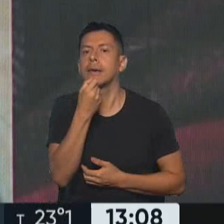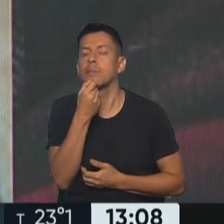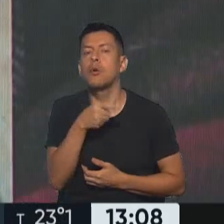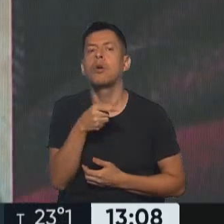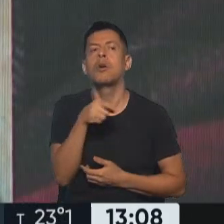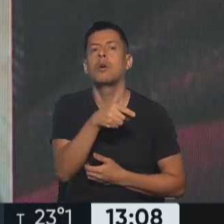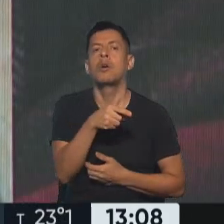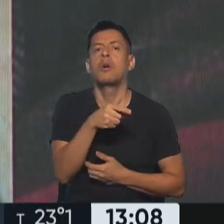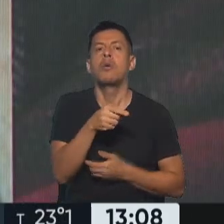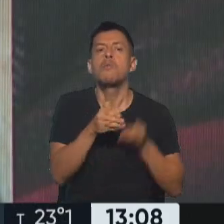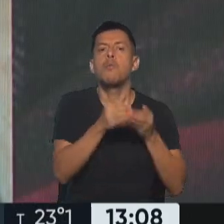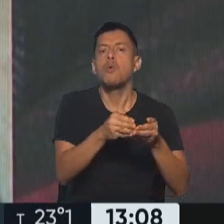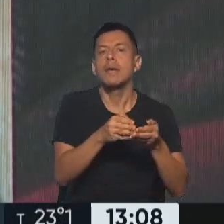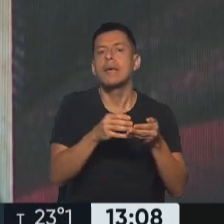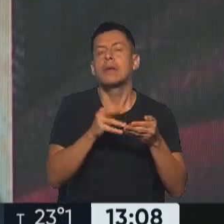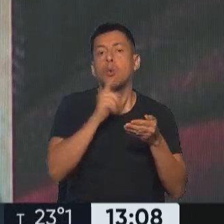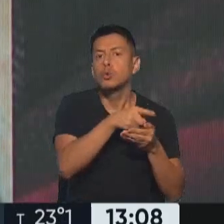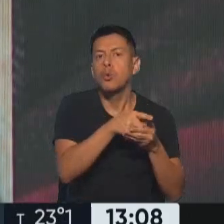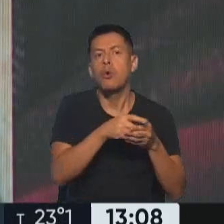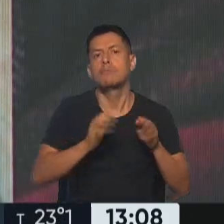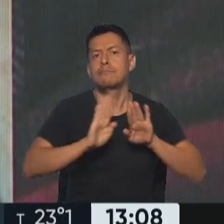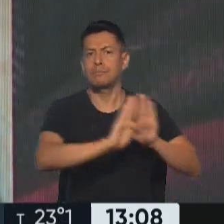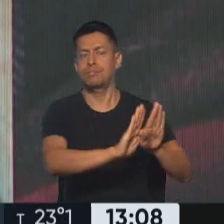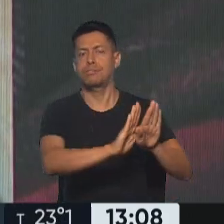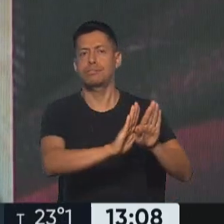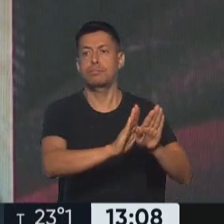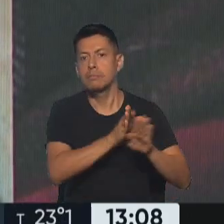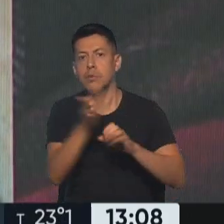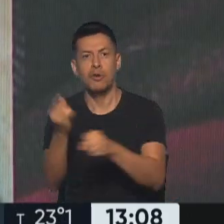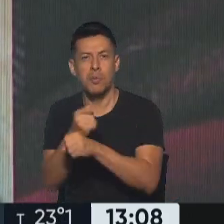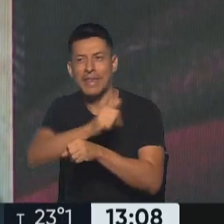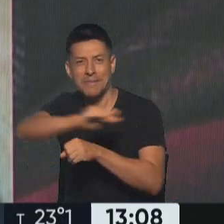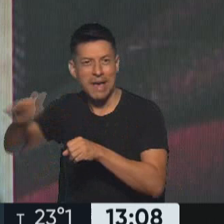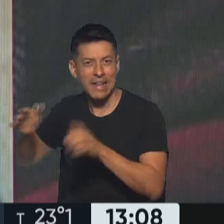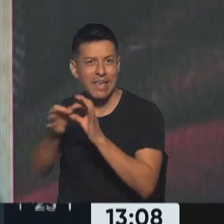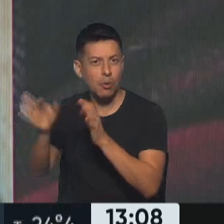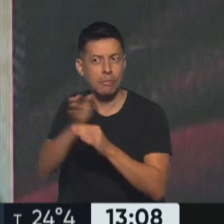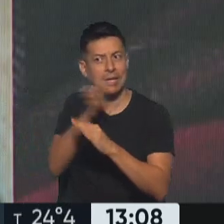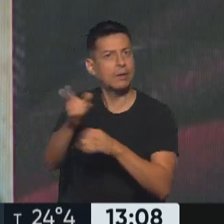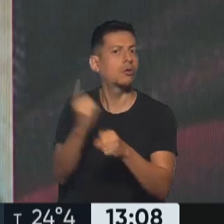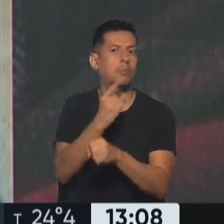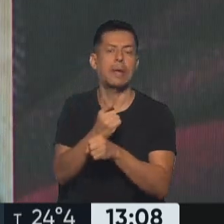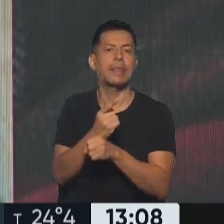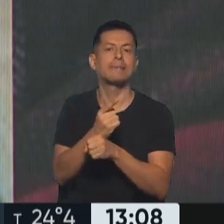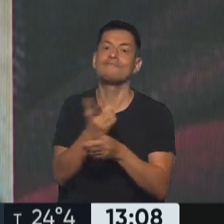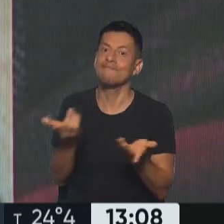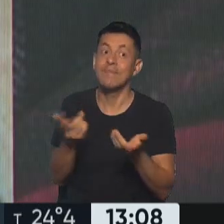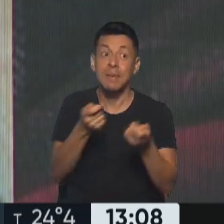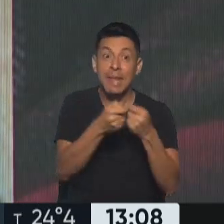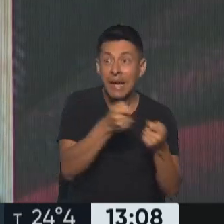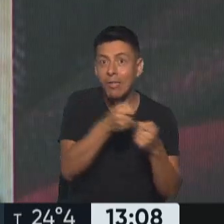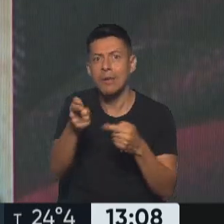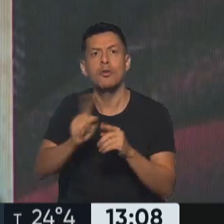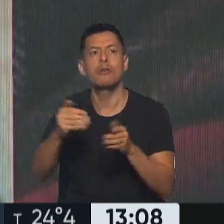bloquear a los buques y embarcaciones rusos de las fronteras marítimas de la Unión Europea para que directamente no ingresen mercancías.